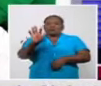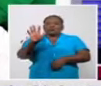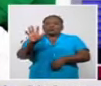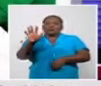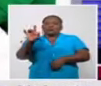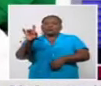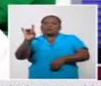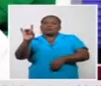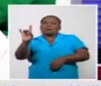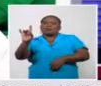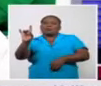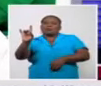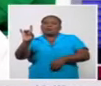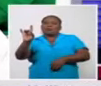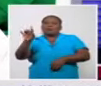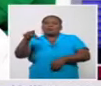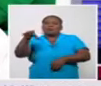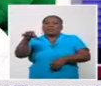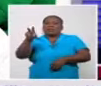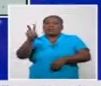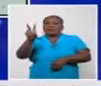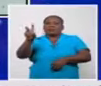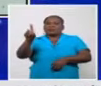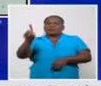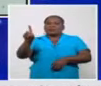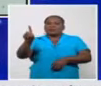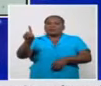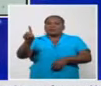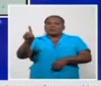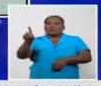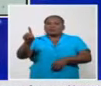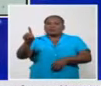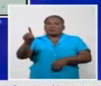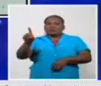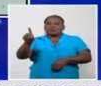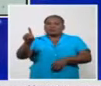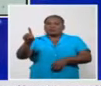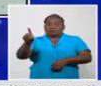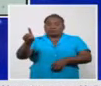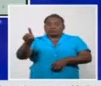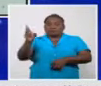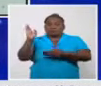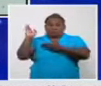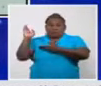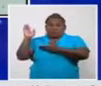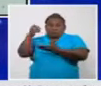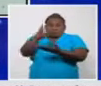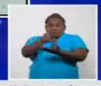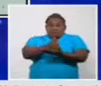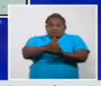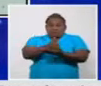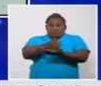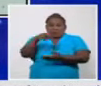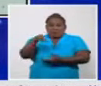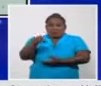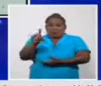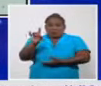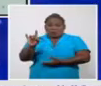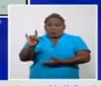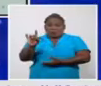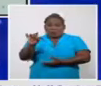De Pinar del Río, 21. Pinar, municipio Cabecera, 9. Minas de Matahambre, 9.